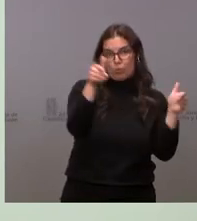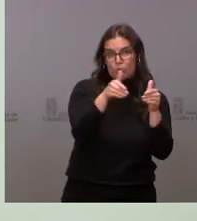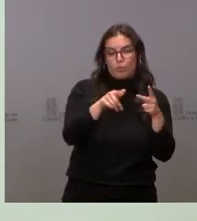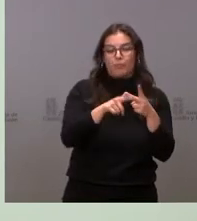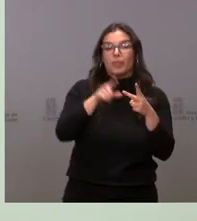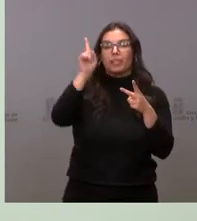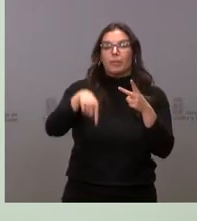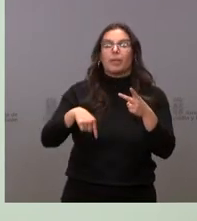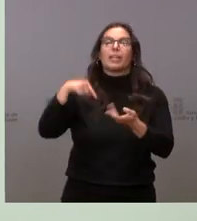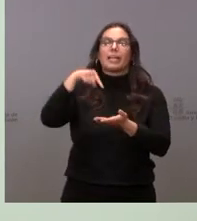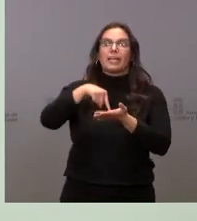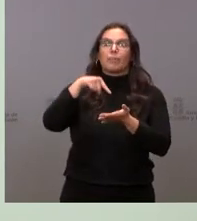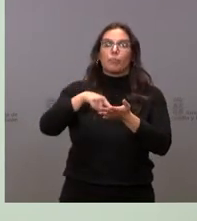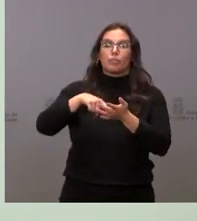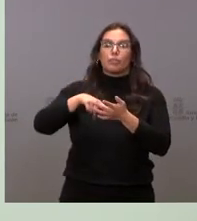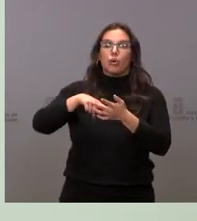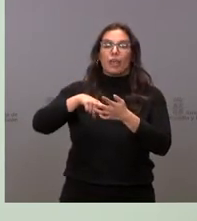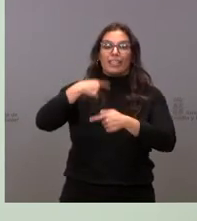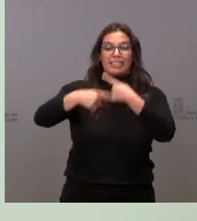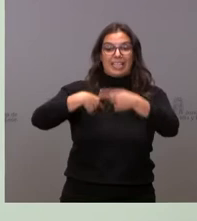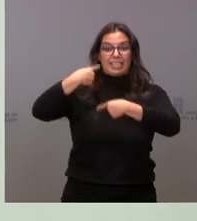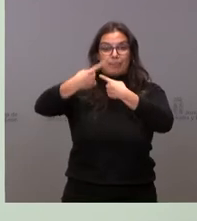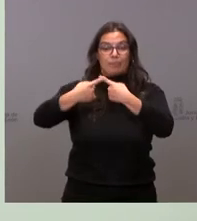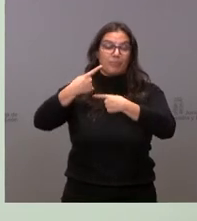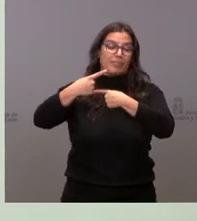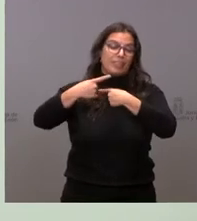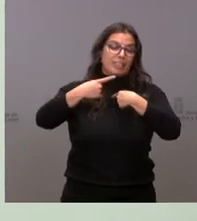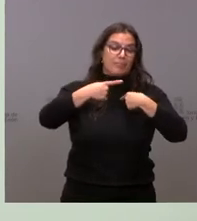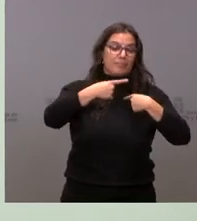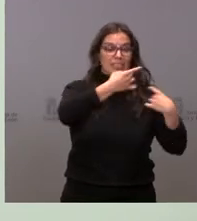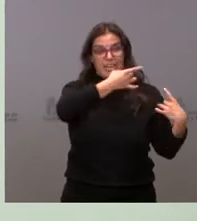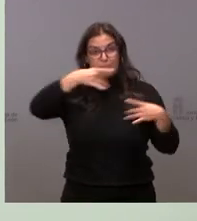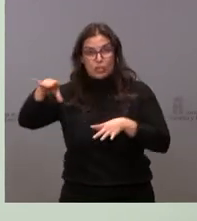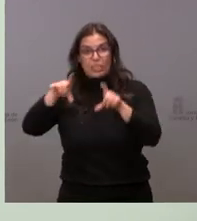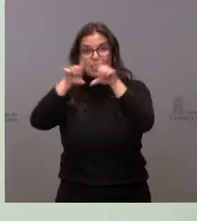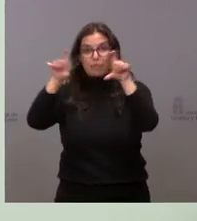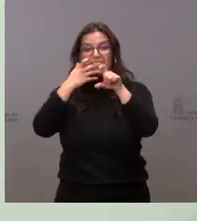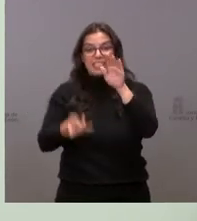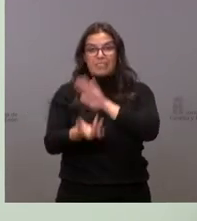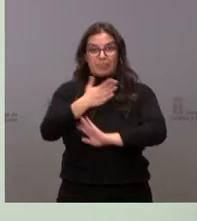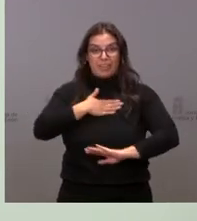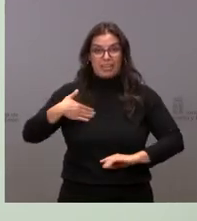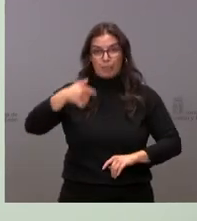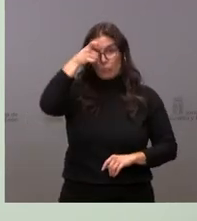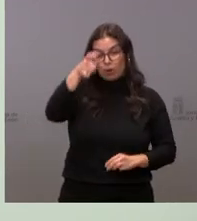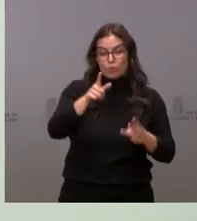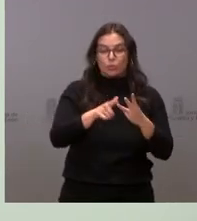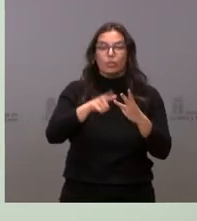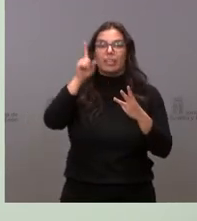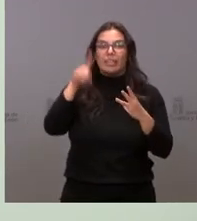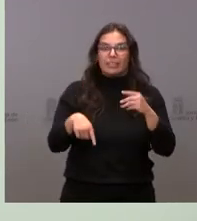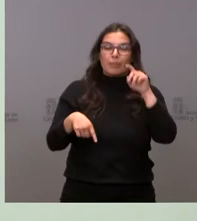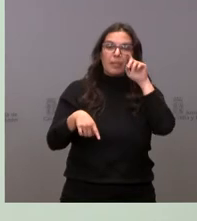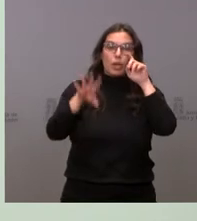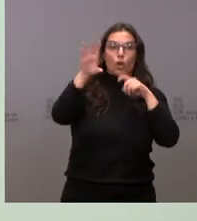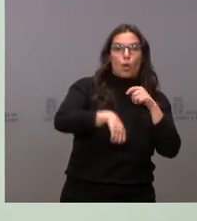impuesto de transmisiones a las empresas que quieran instalarse en el mundo rural. Y vamos a bonificar también la compra